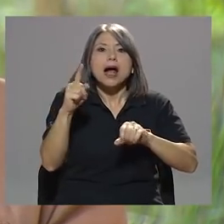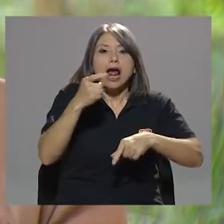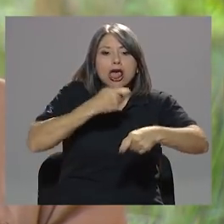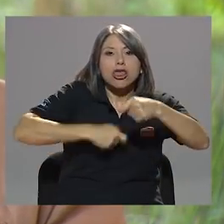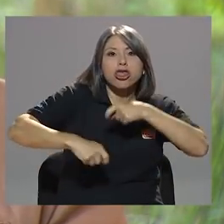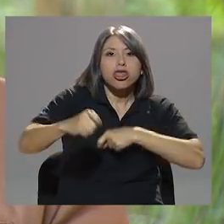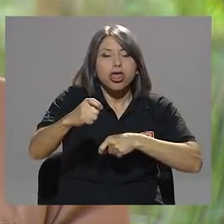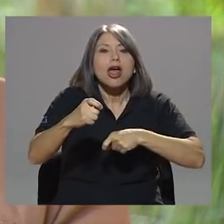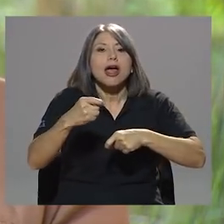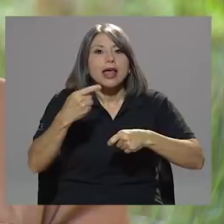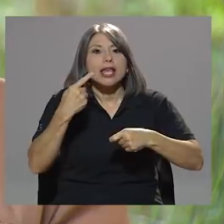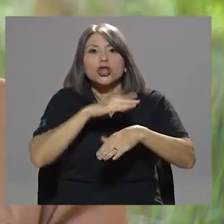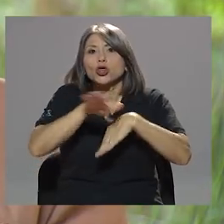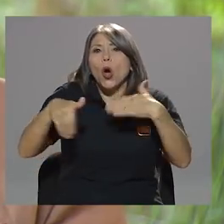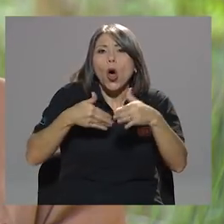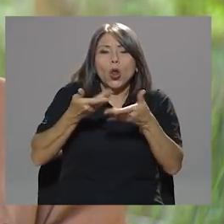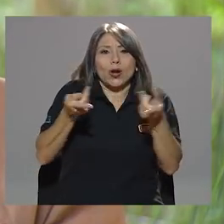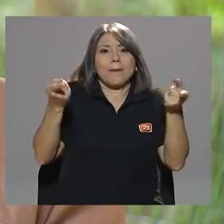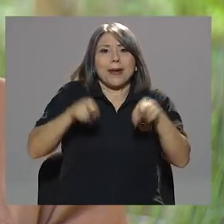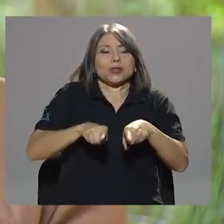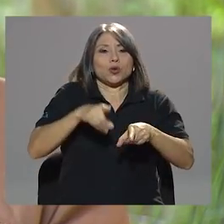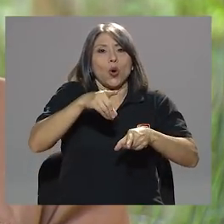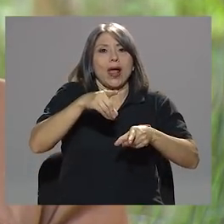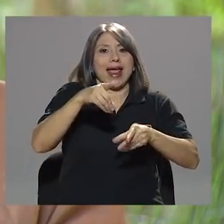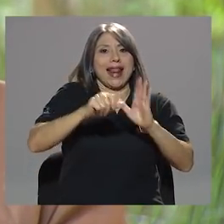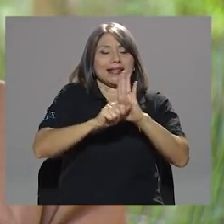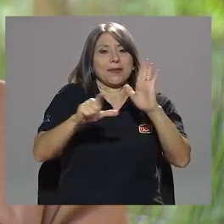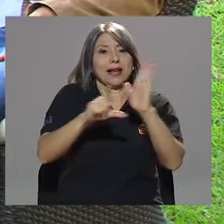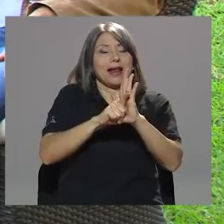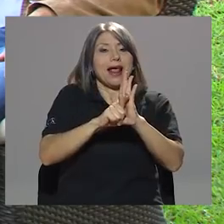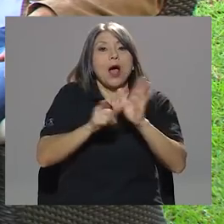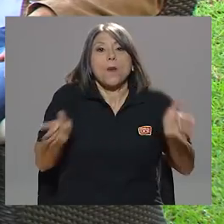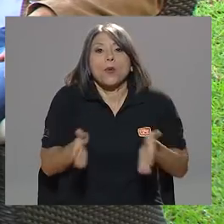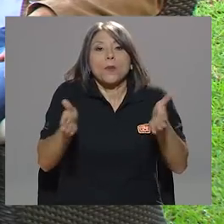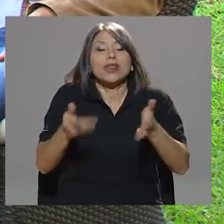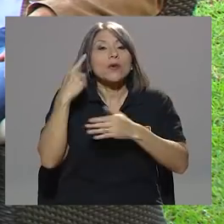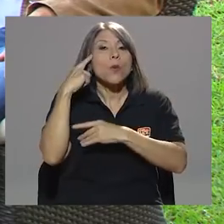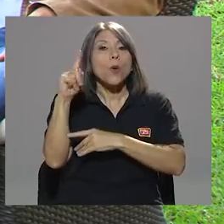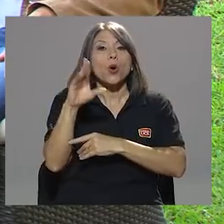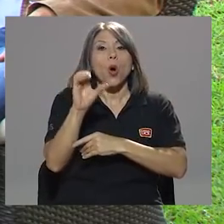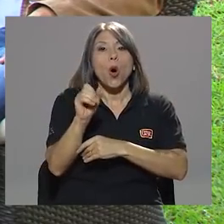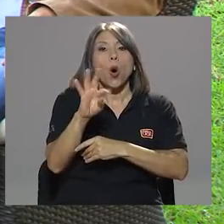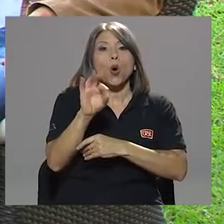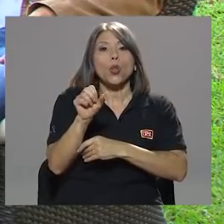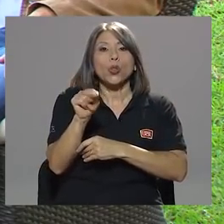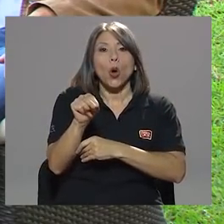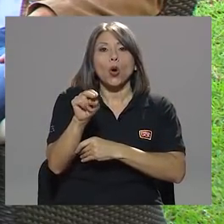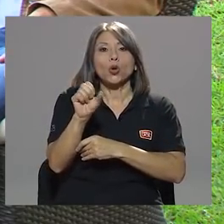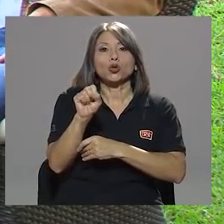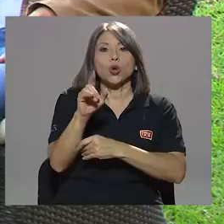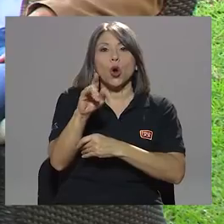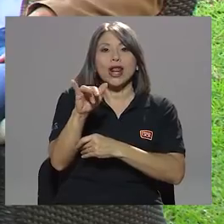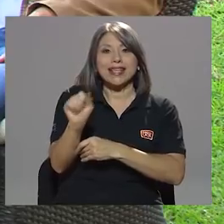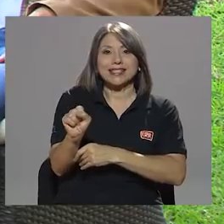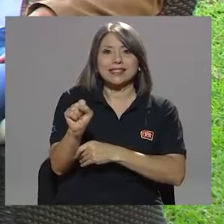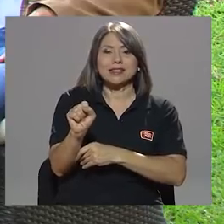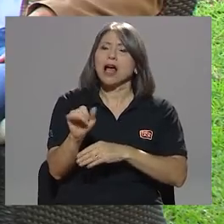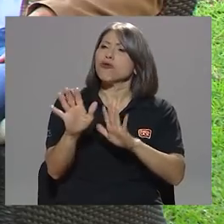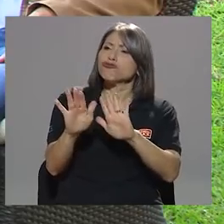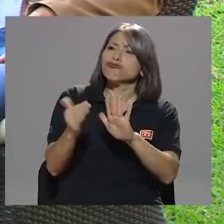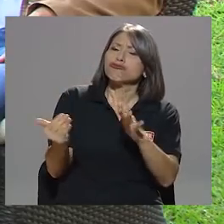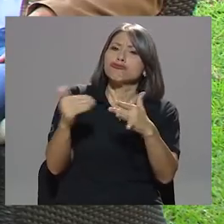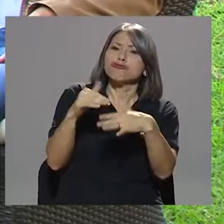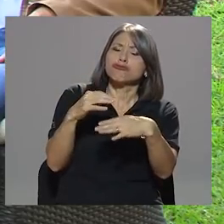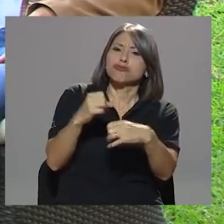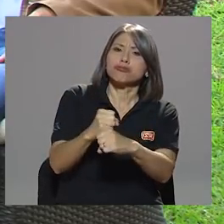denunciadas en la comisión legislativa promovidas por Don Botón Solís. que la gente entienda, voy a recapitular muy rápidamente, Don Juan Carlos. Usted lo que me está diciendo es